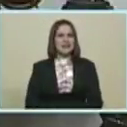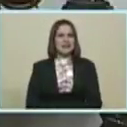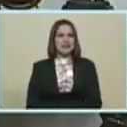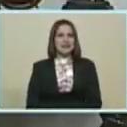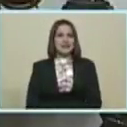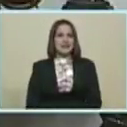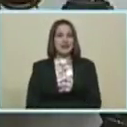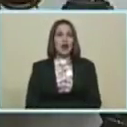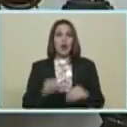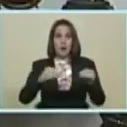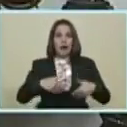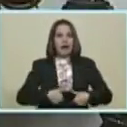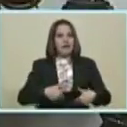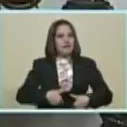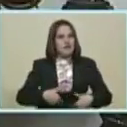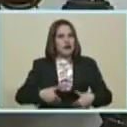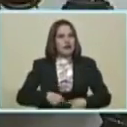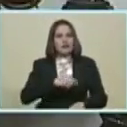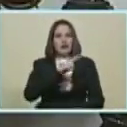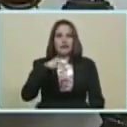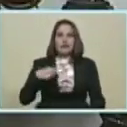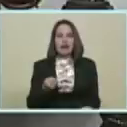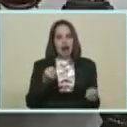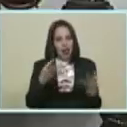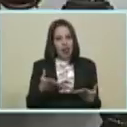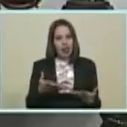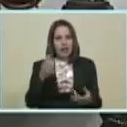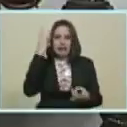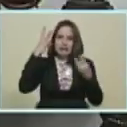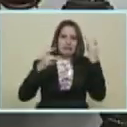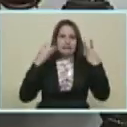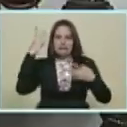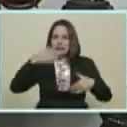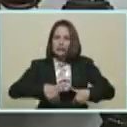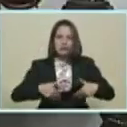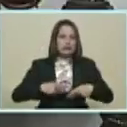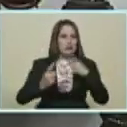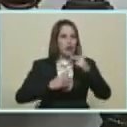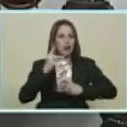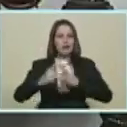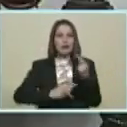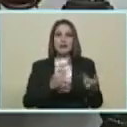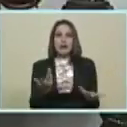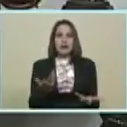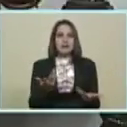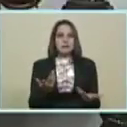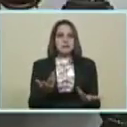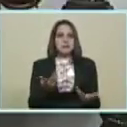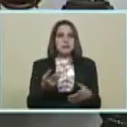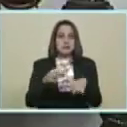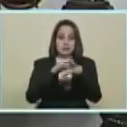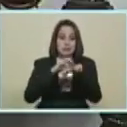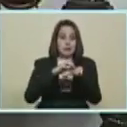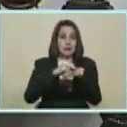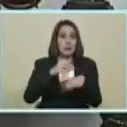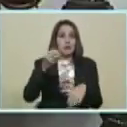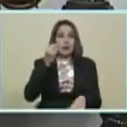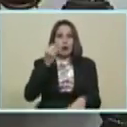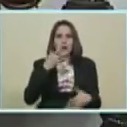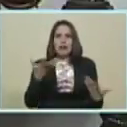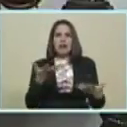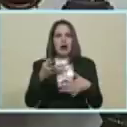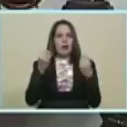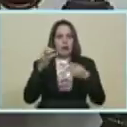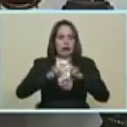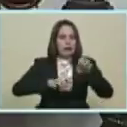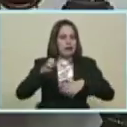Dentro del esfuerzo Que hacemos Por llevar Crear fuentes Productivas De proteína animal Porque nosotros Estamos todos